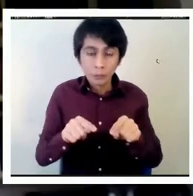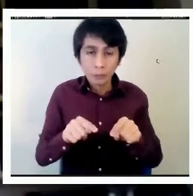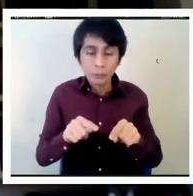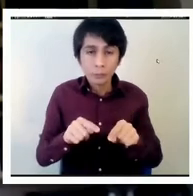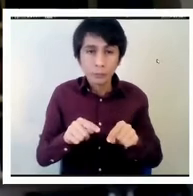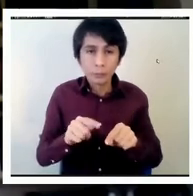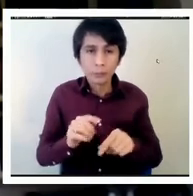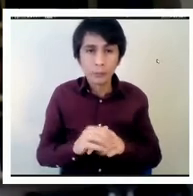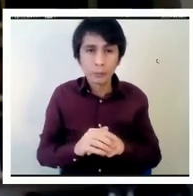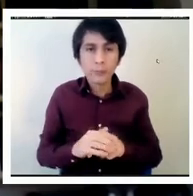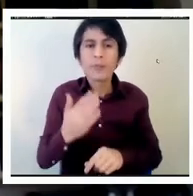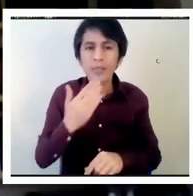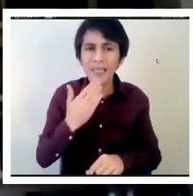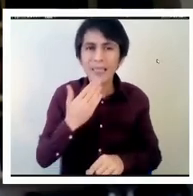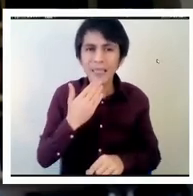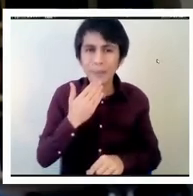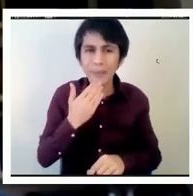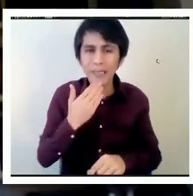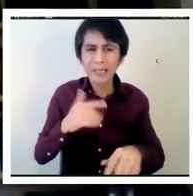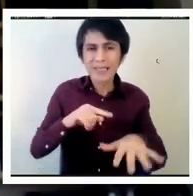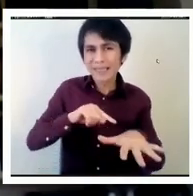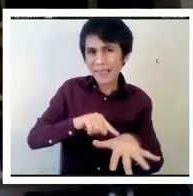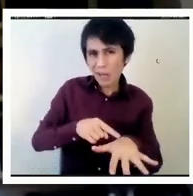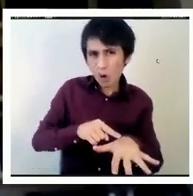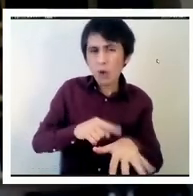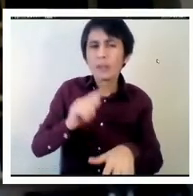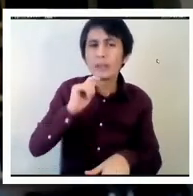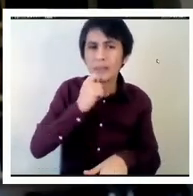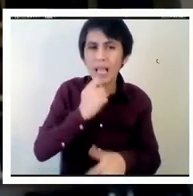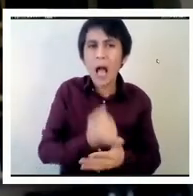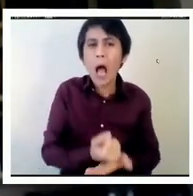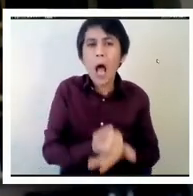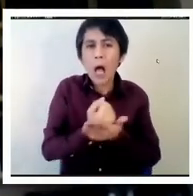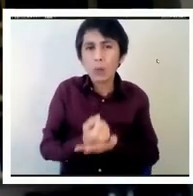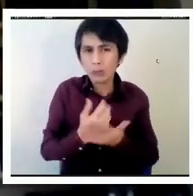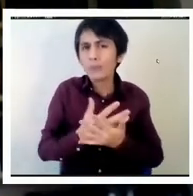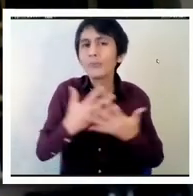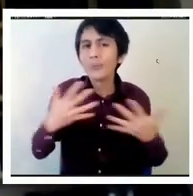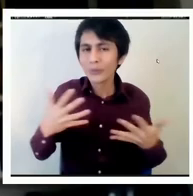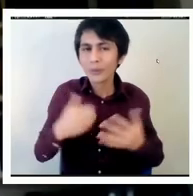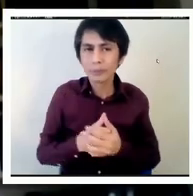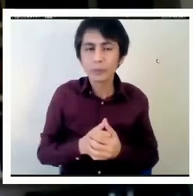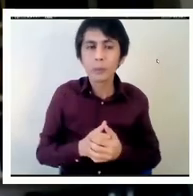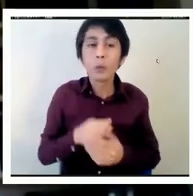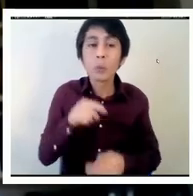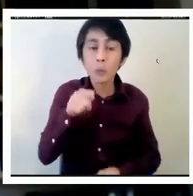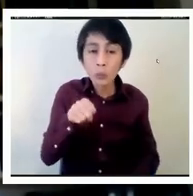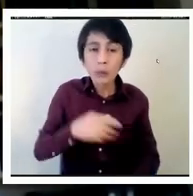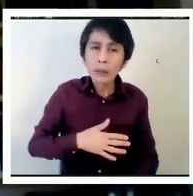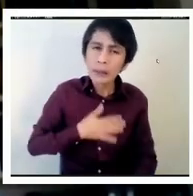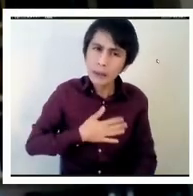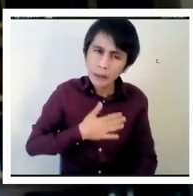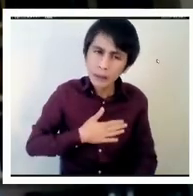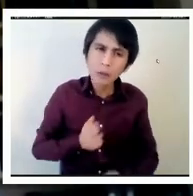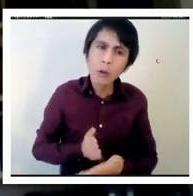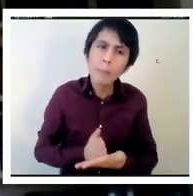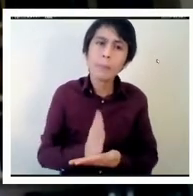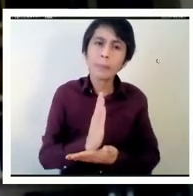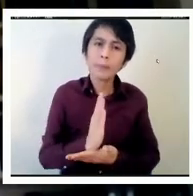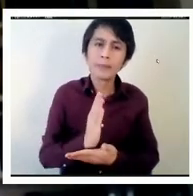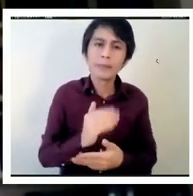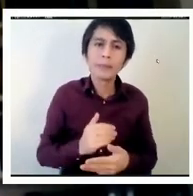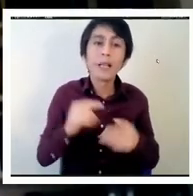también la tecnología nos está ayudando bastante. Así que quisiera comenzar a